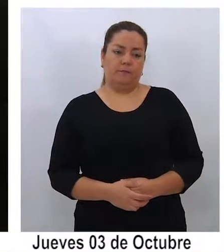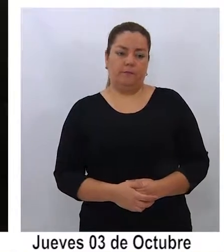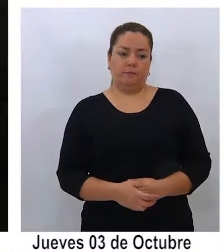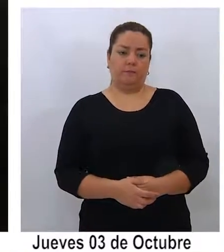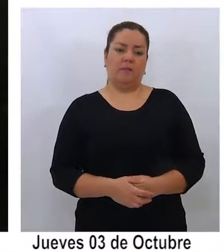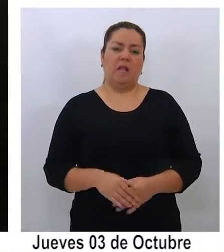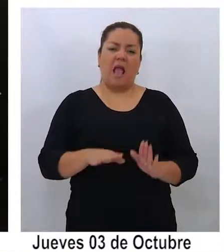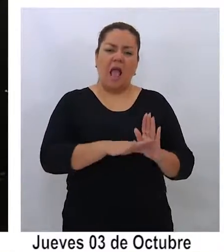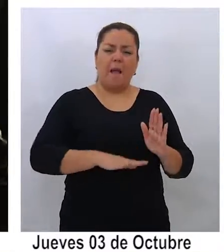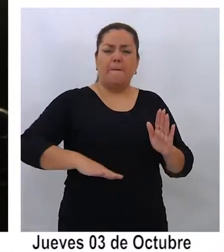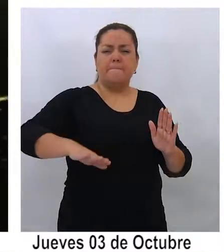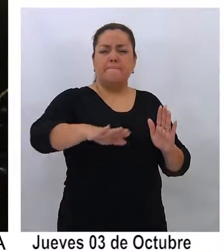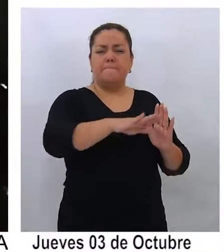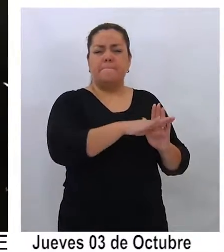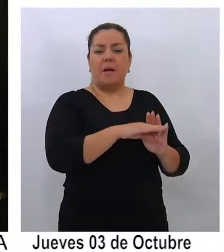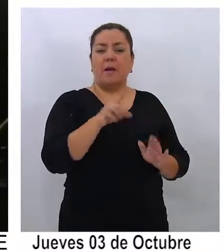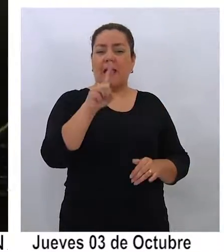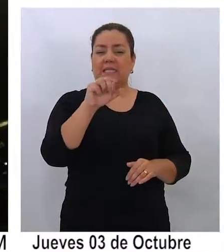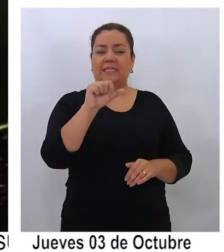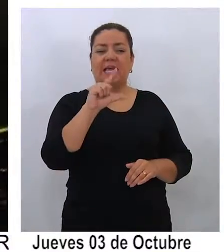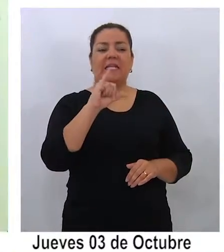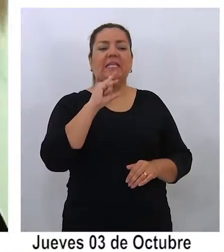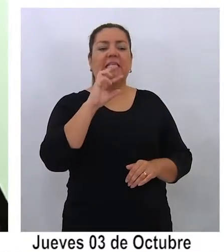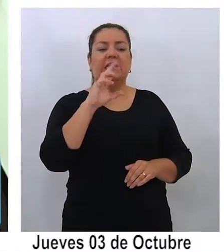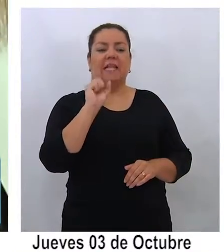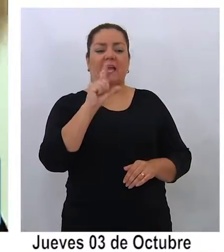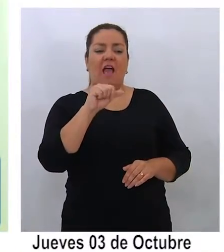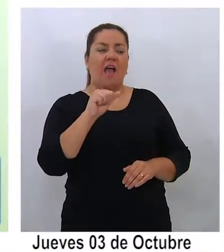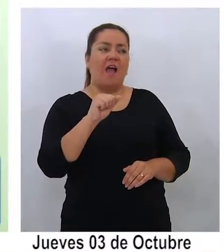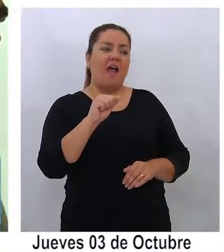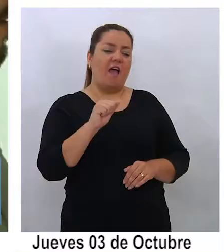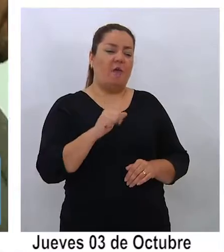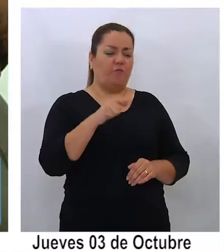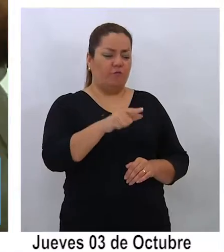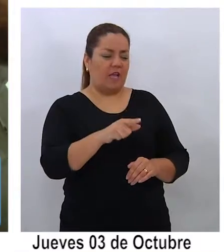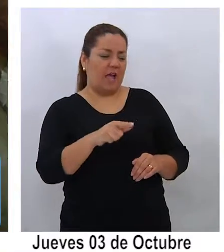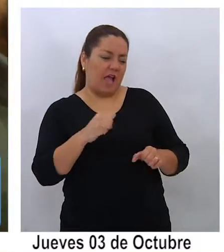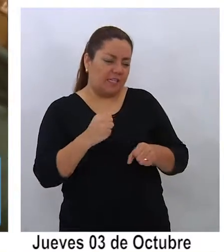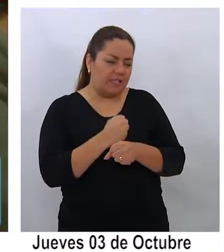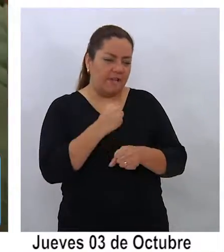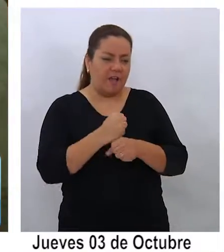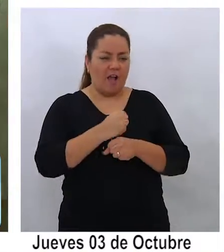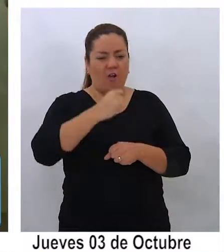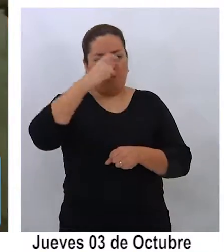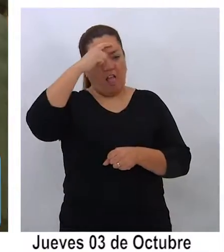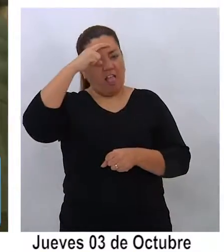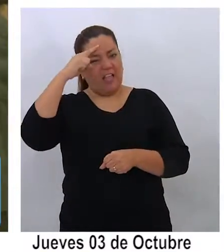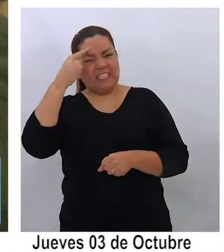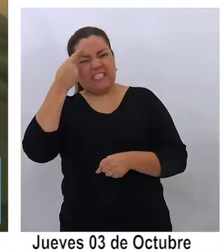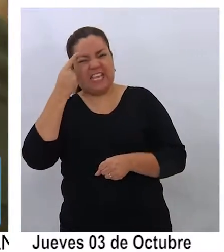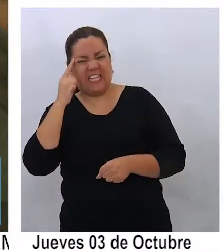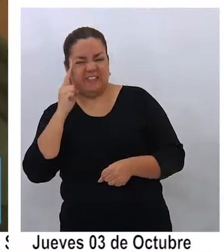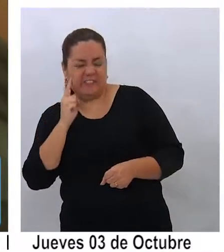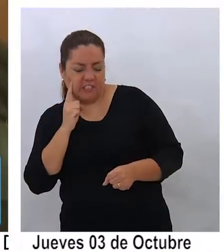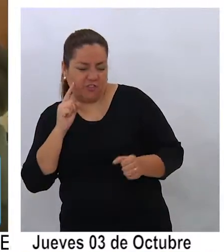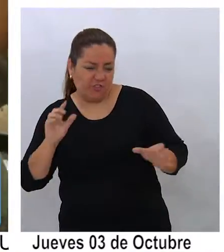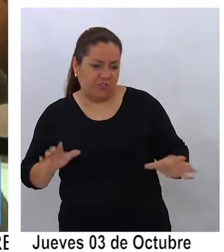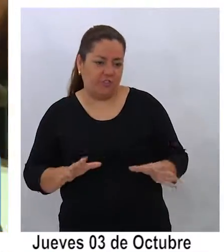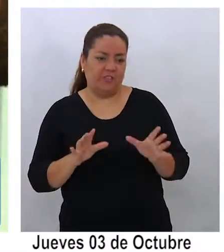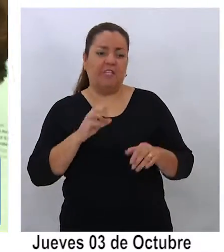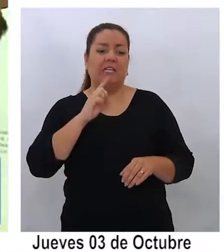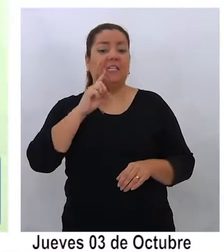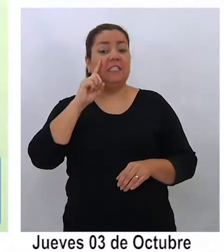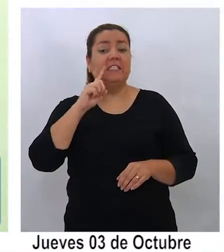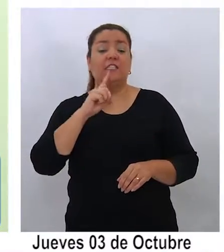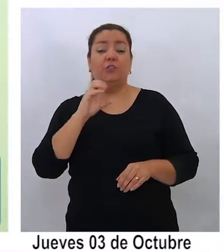La Pampa Salitrera fue el canto al trabajo y al sacrificio. Así se denomina la exposición del artista visual